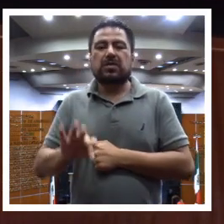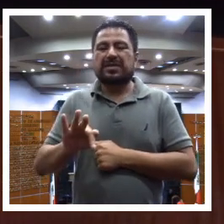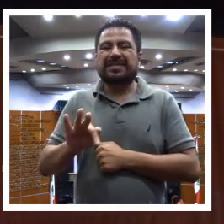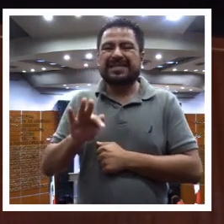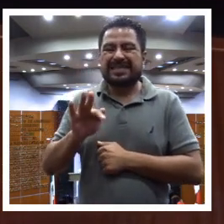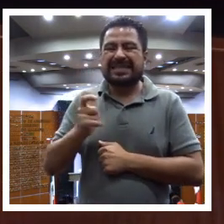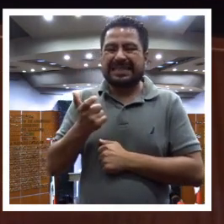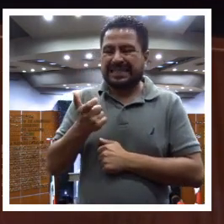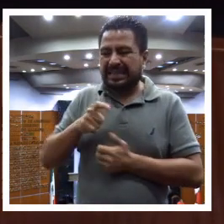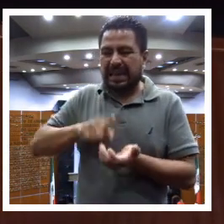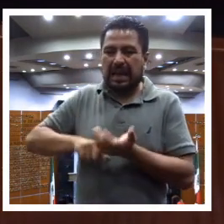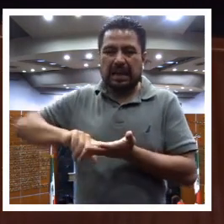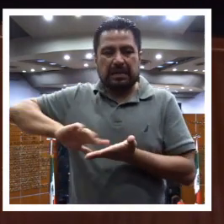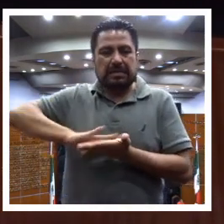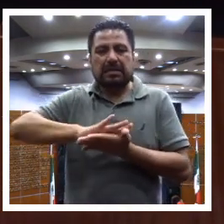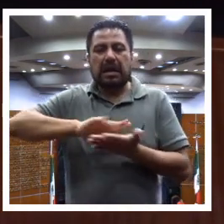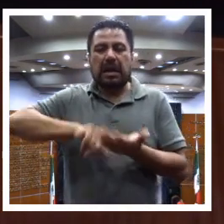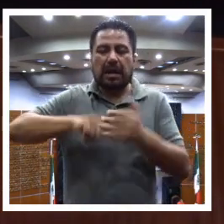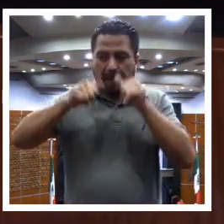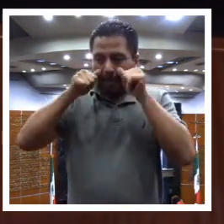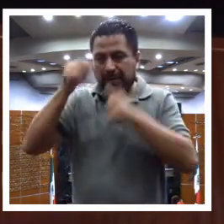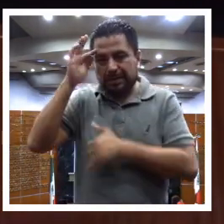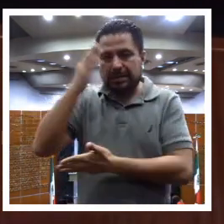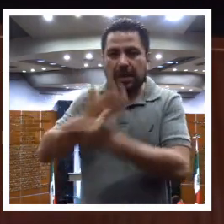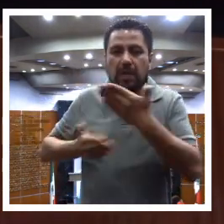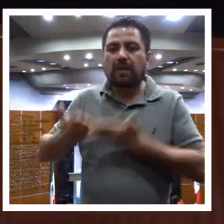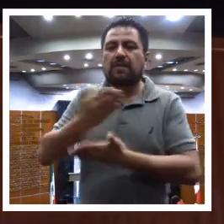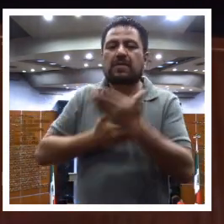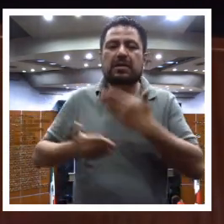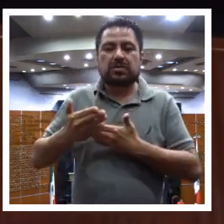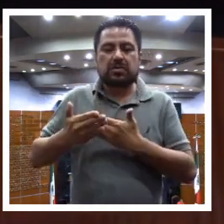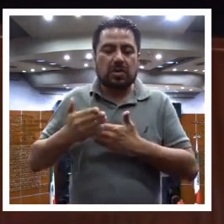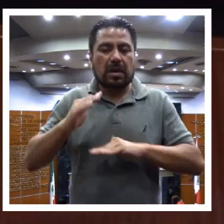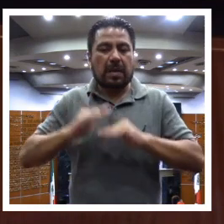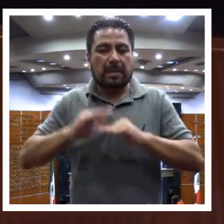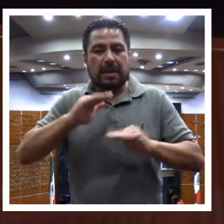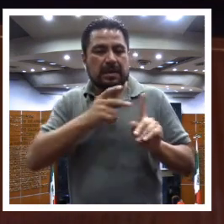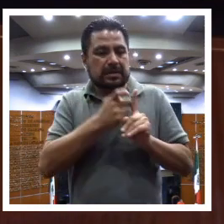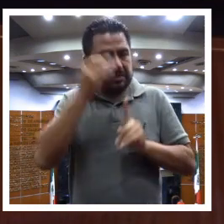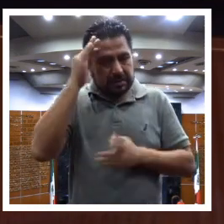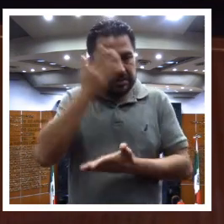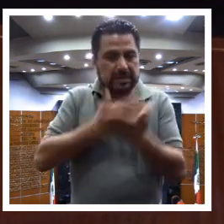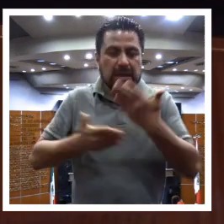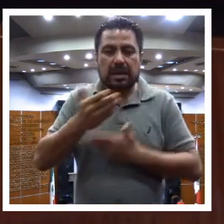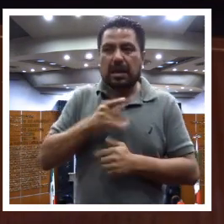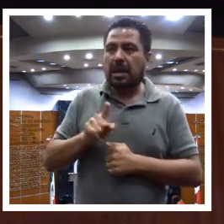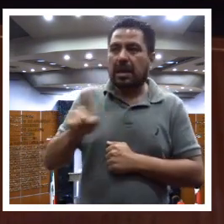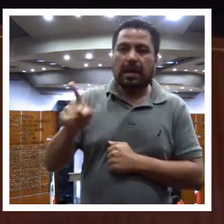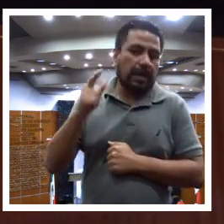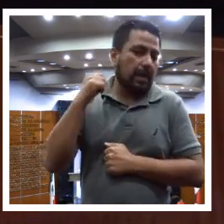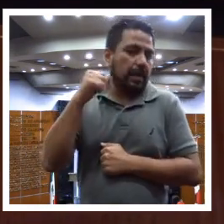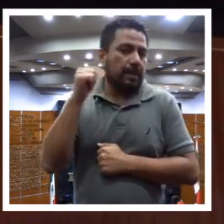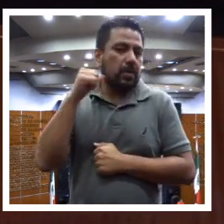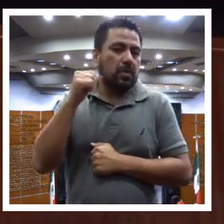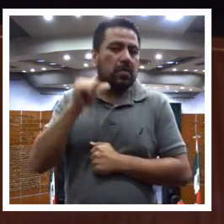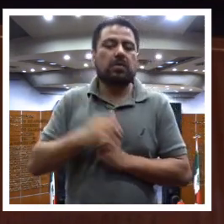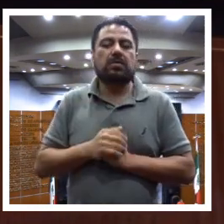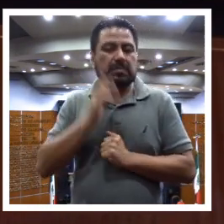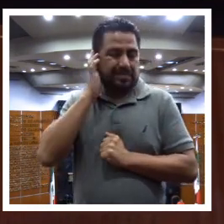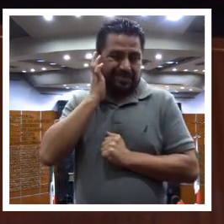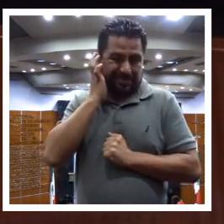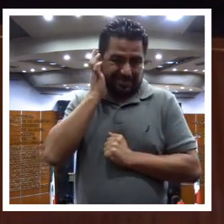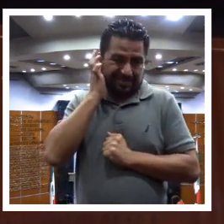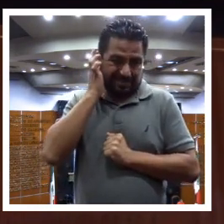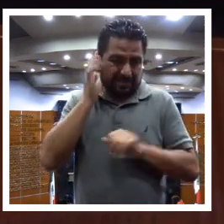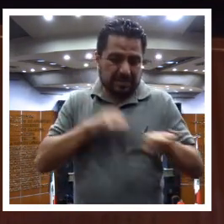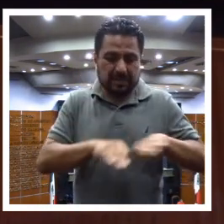de Guerrero está concentrado en los servicios y buena parte de estos servicios se dan en Acapulco. Los trabajadores,